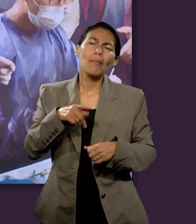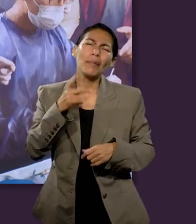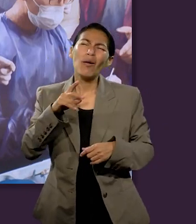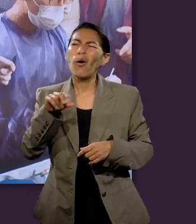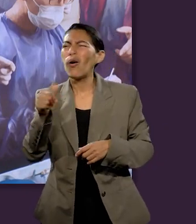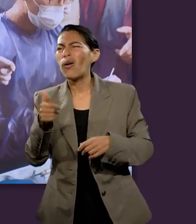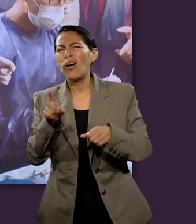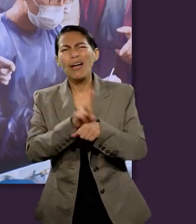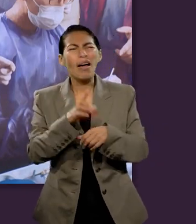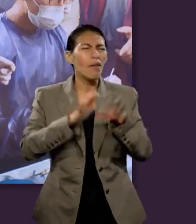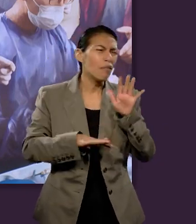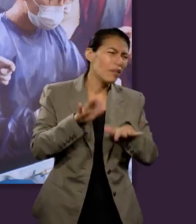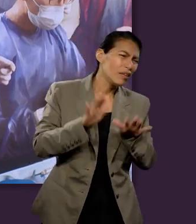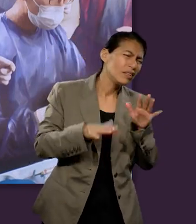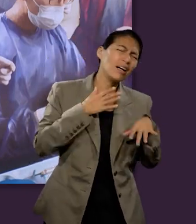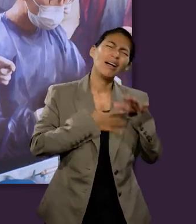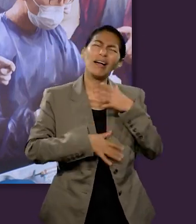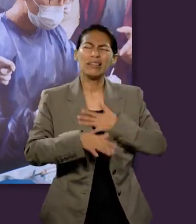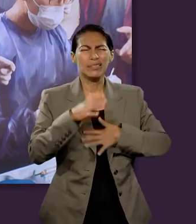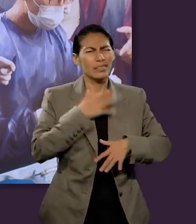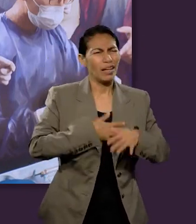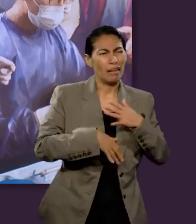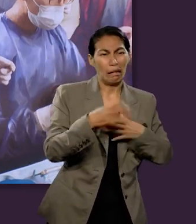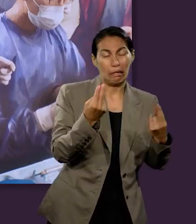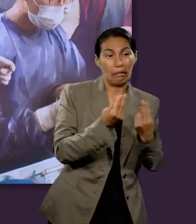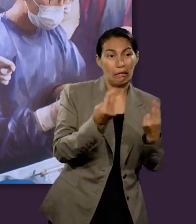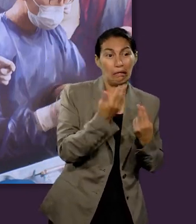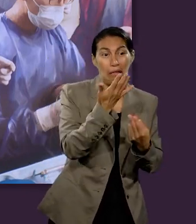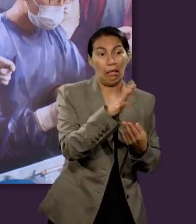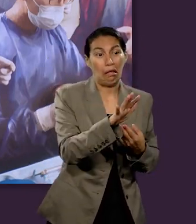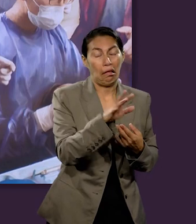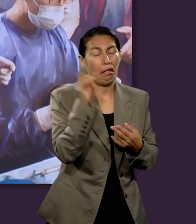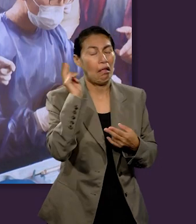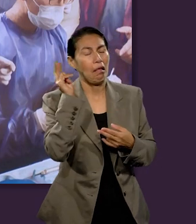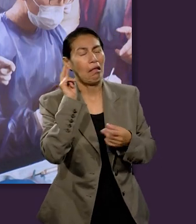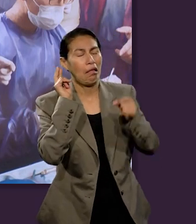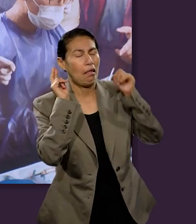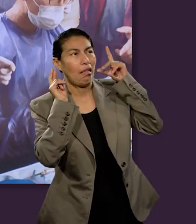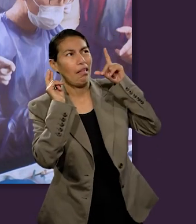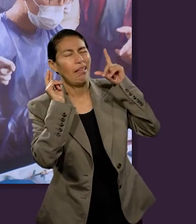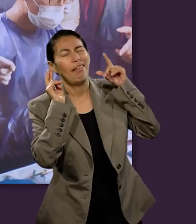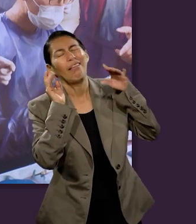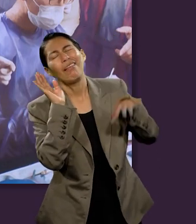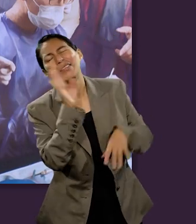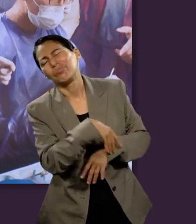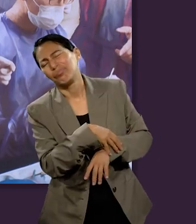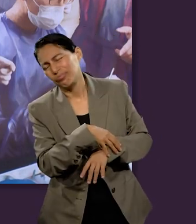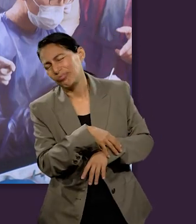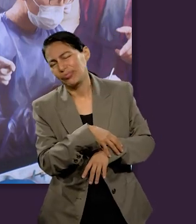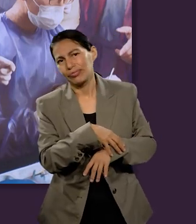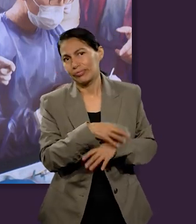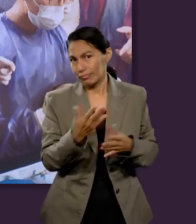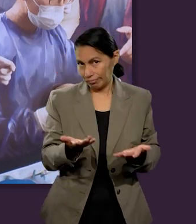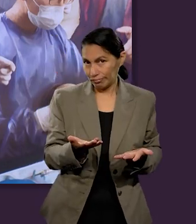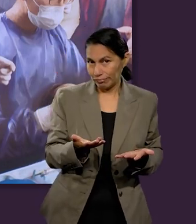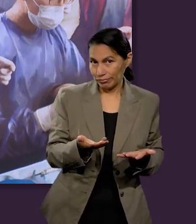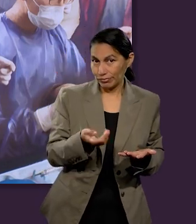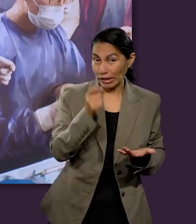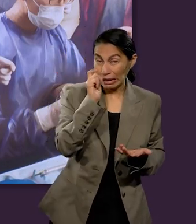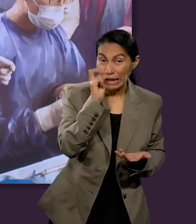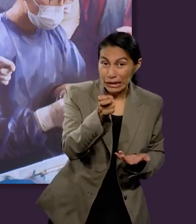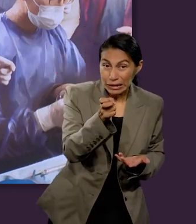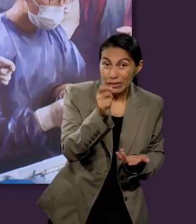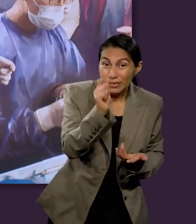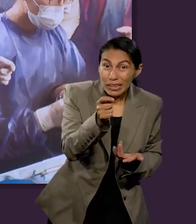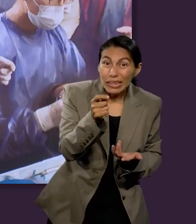pesada y necesito poner diez alarmas porque si no, no me voy a levantar entonces esto nos tiene que servir realmente